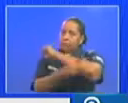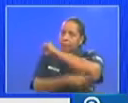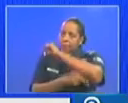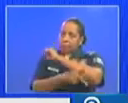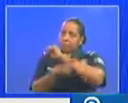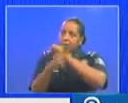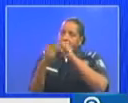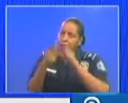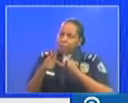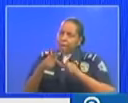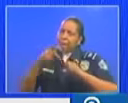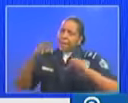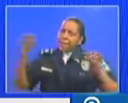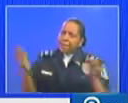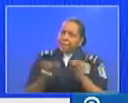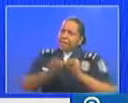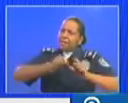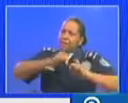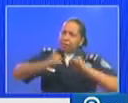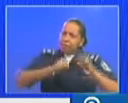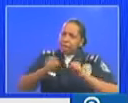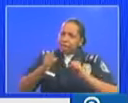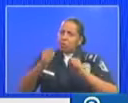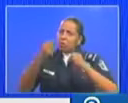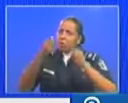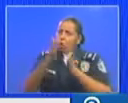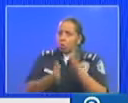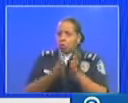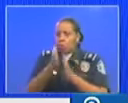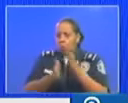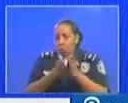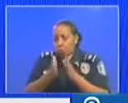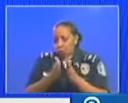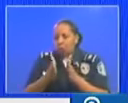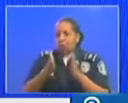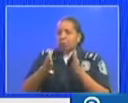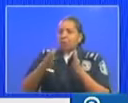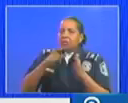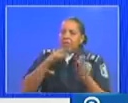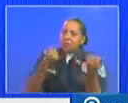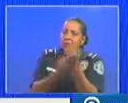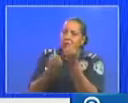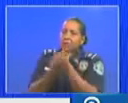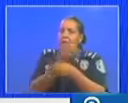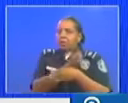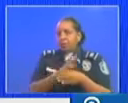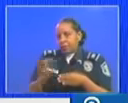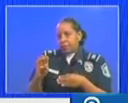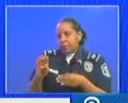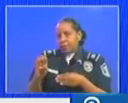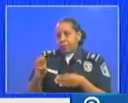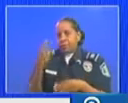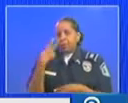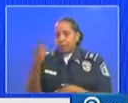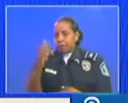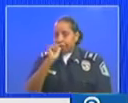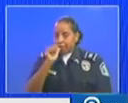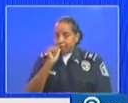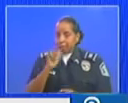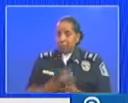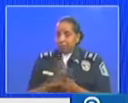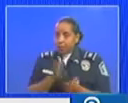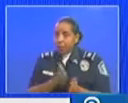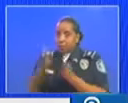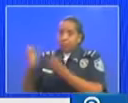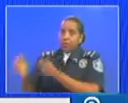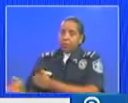requerir un mayor esfuerzo Colón hay que ponerse las pilas lo mismo que Cocle y en el tema de Veraguas por el otro lado